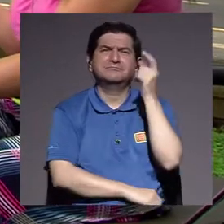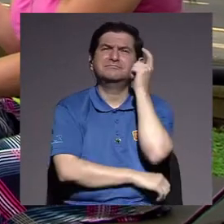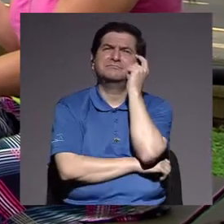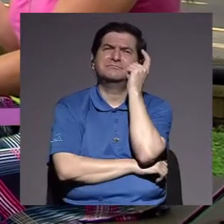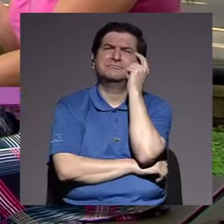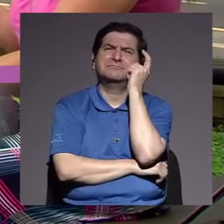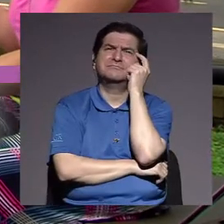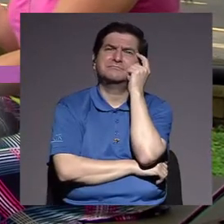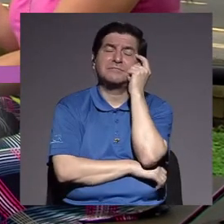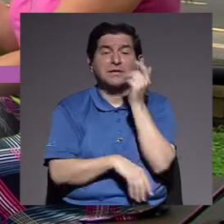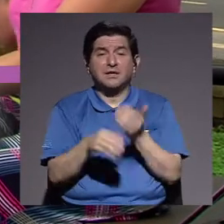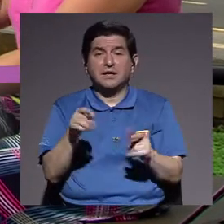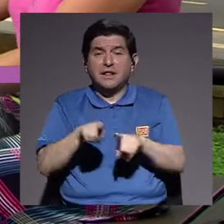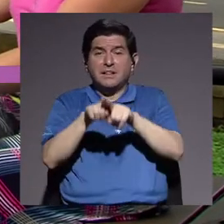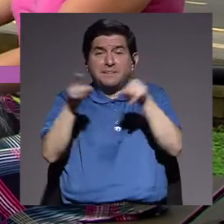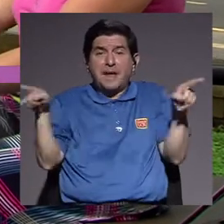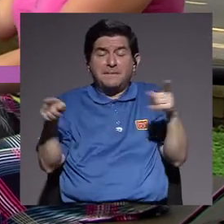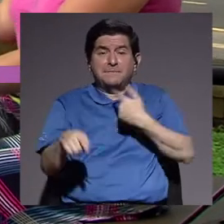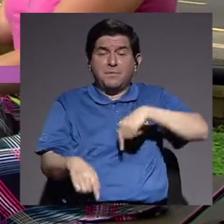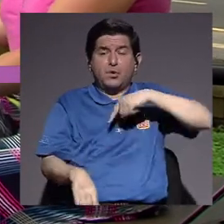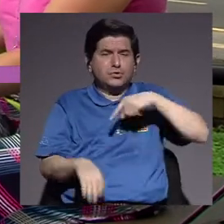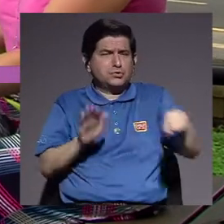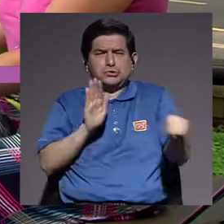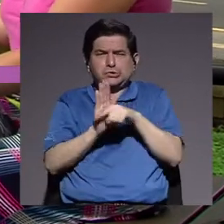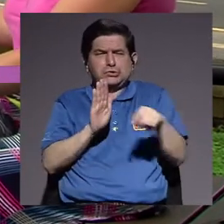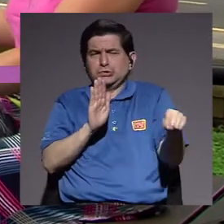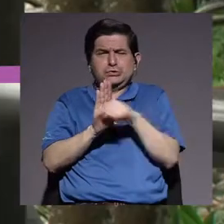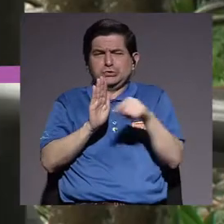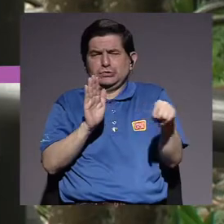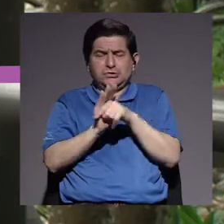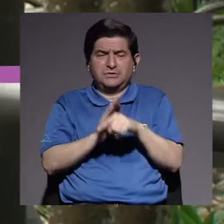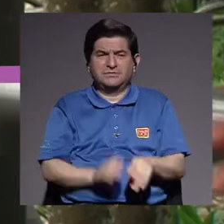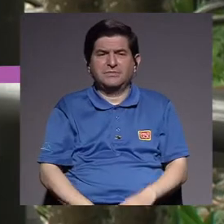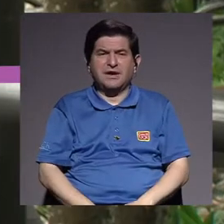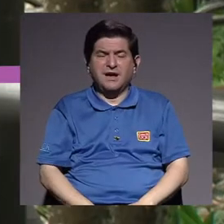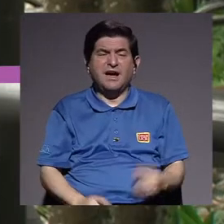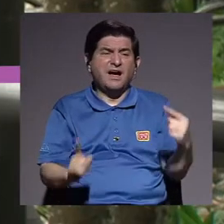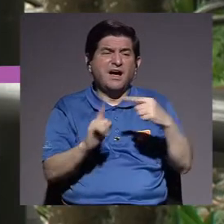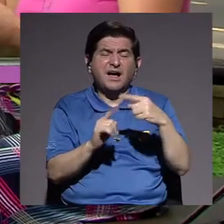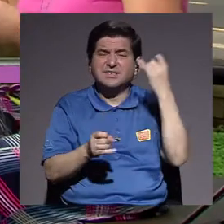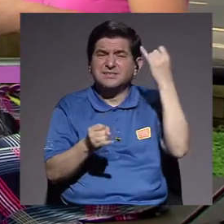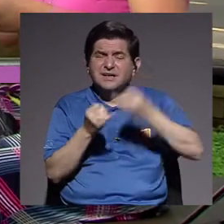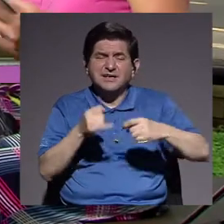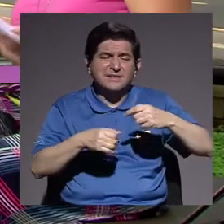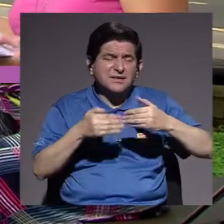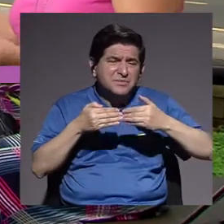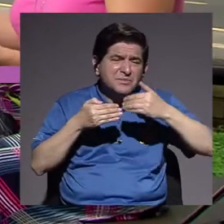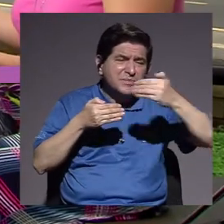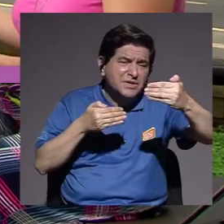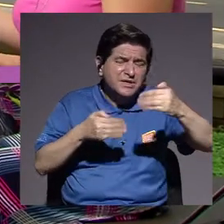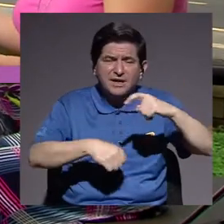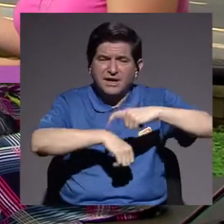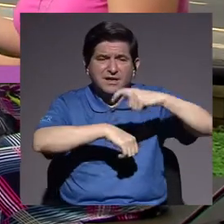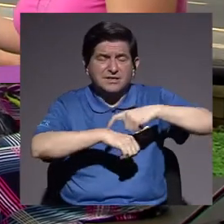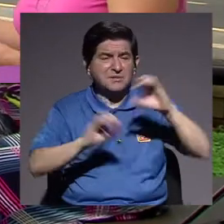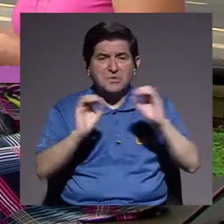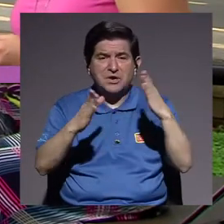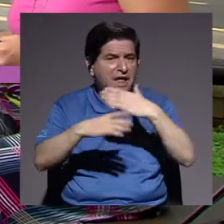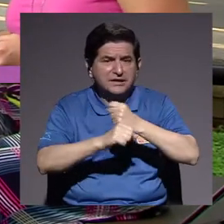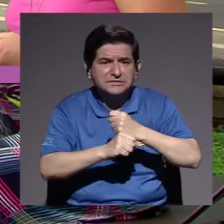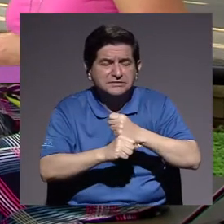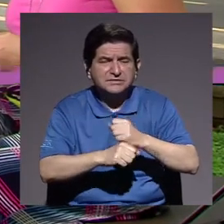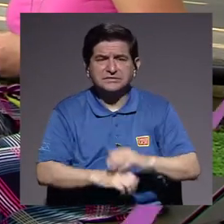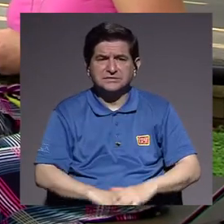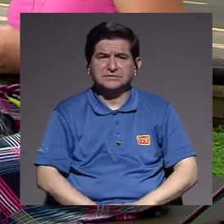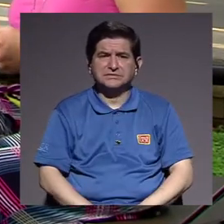pensando que, bueno, tampoco podemos ser súper negativos y decir, bueno, es que hasta que pase tanto tiempo, no, no puedo hacer nada, ¿verdad? Sino